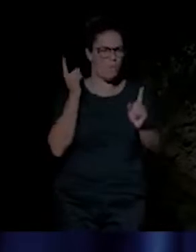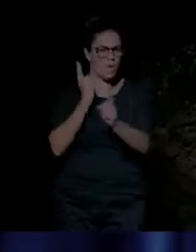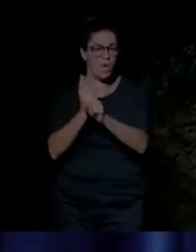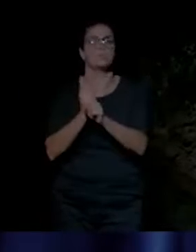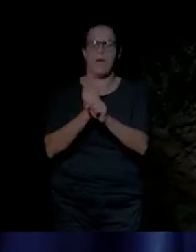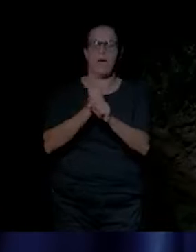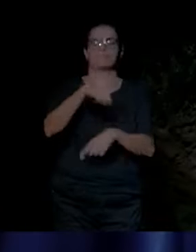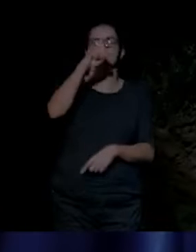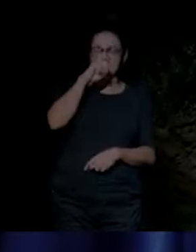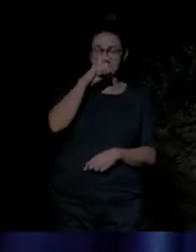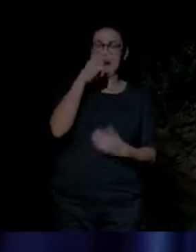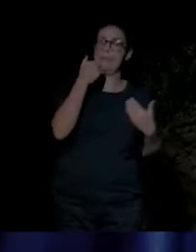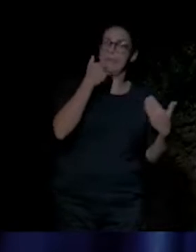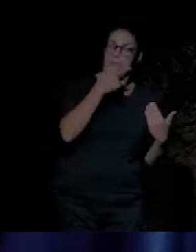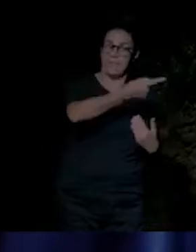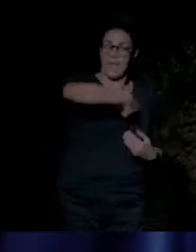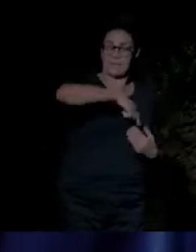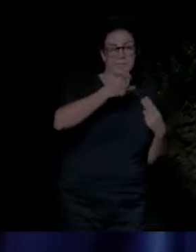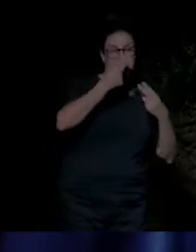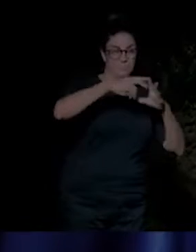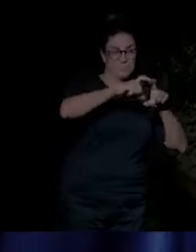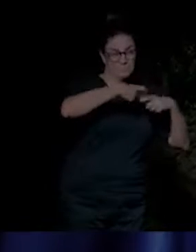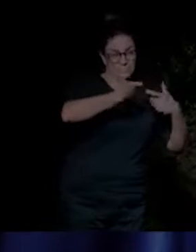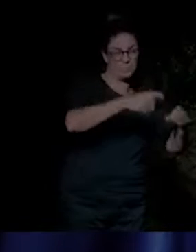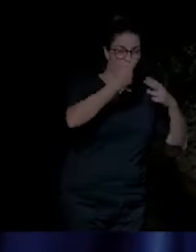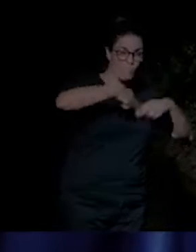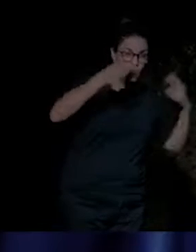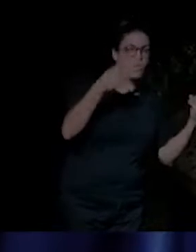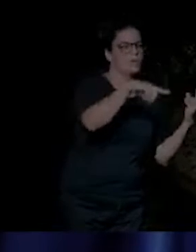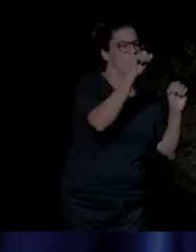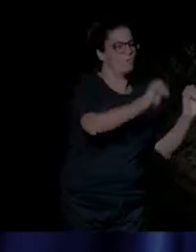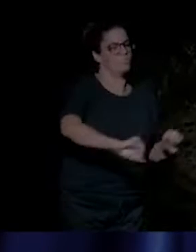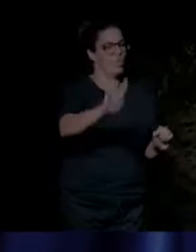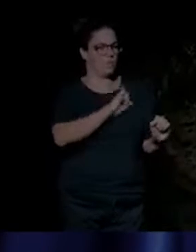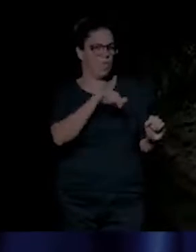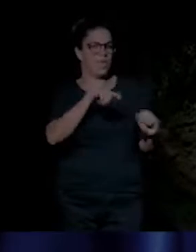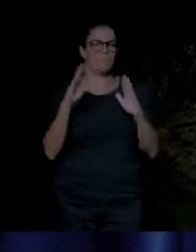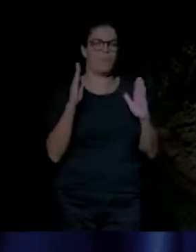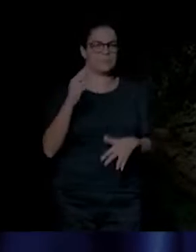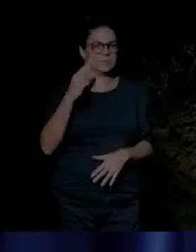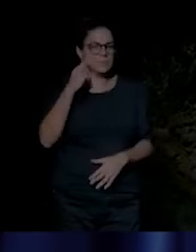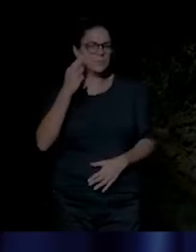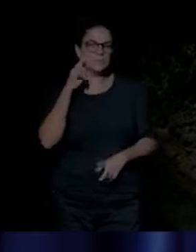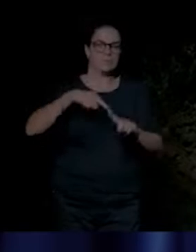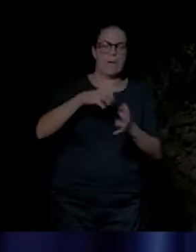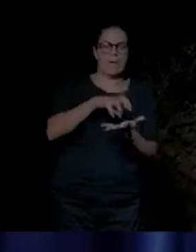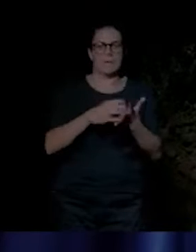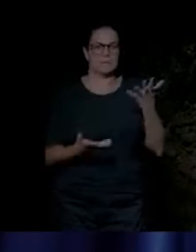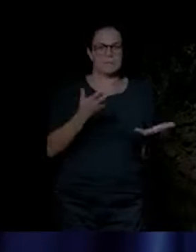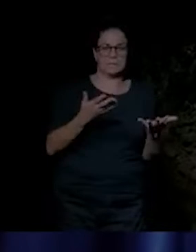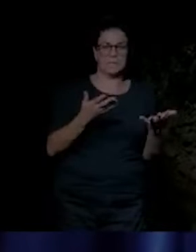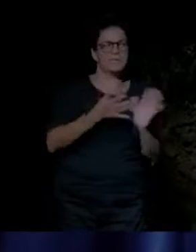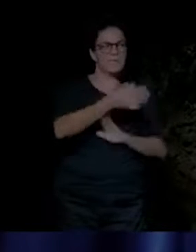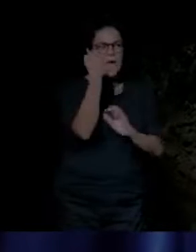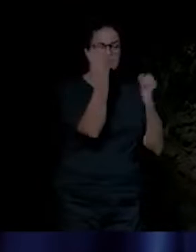lo que protegió en esos momentos de temor y de incertidumbre, salvaguardando no solo nuestra